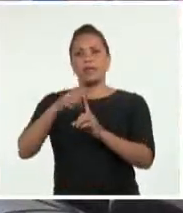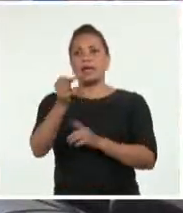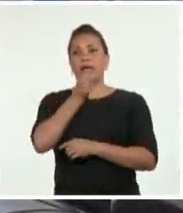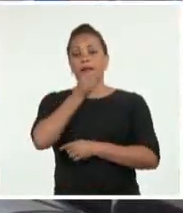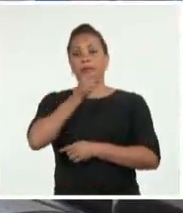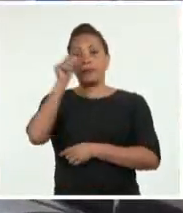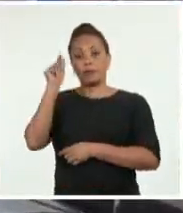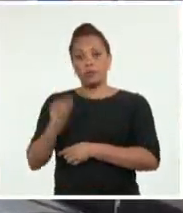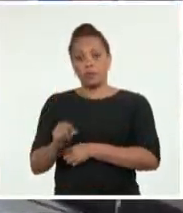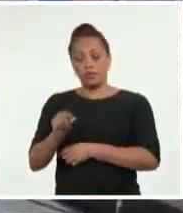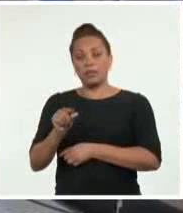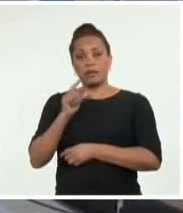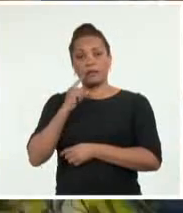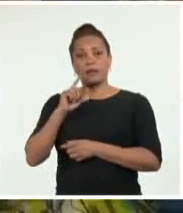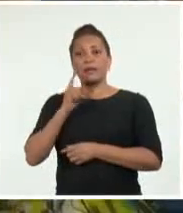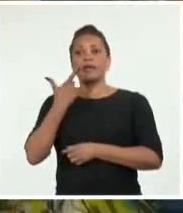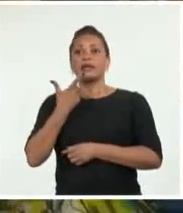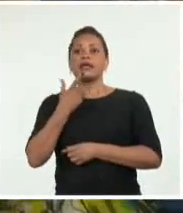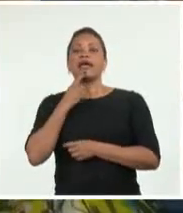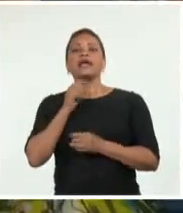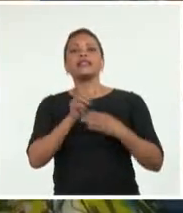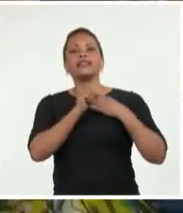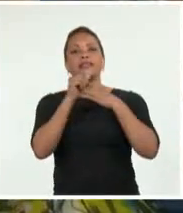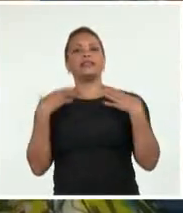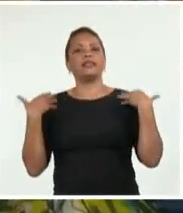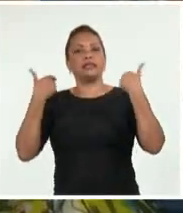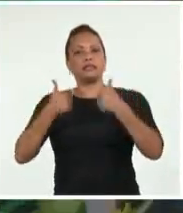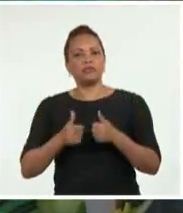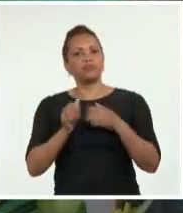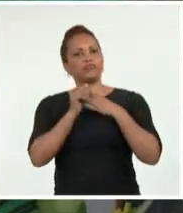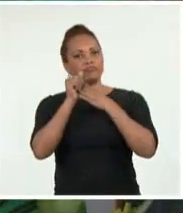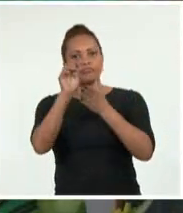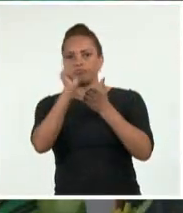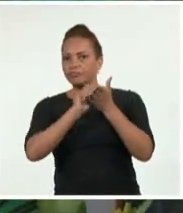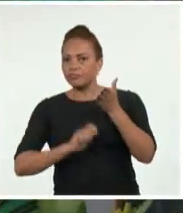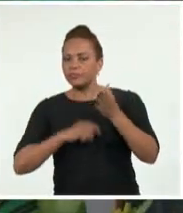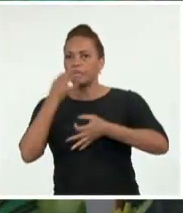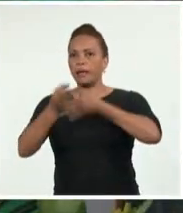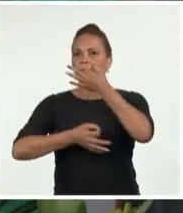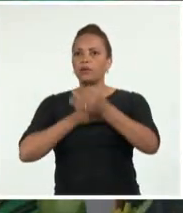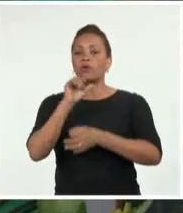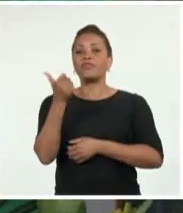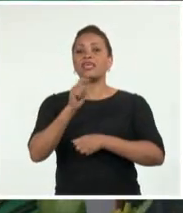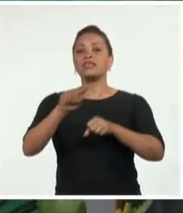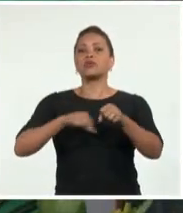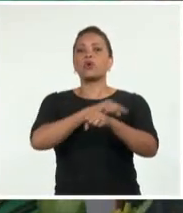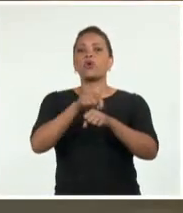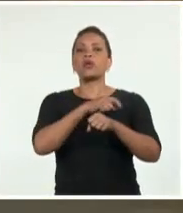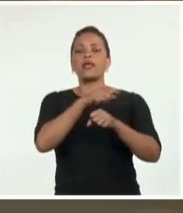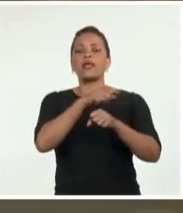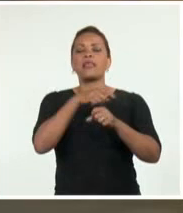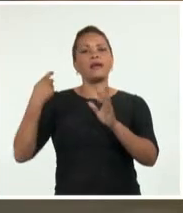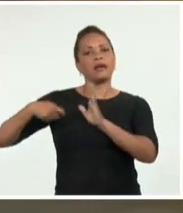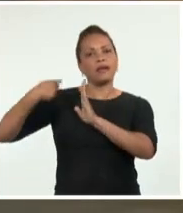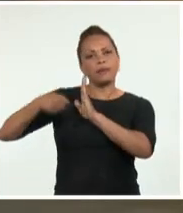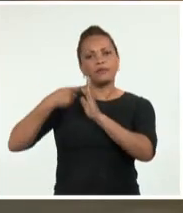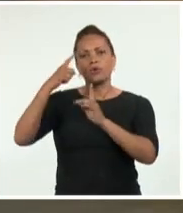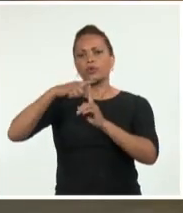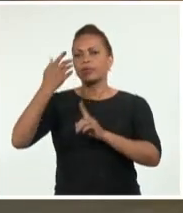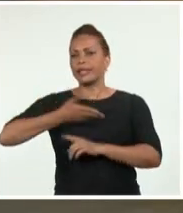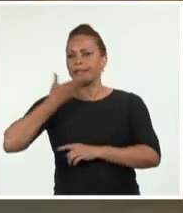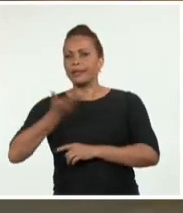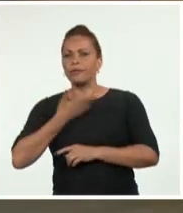Karel Ricardo Roque, director y guionista de la obra, explicó que acumularon más de 10 horas de grabaciones de testimonios de